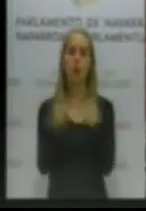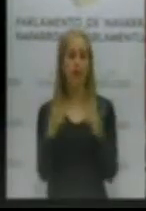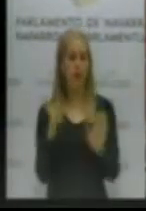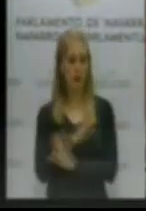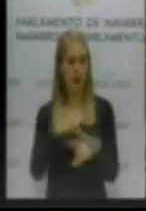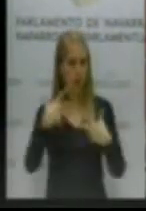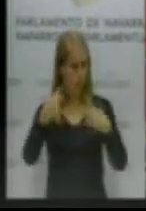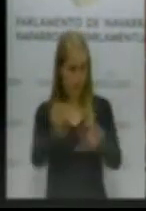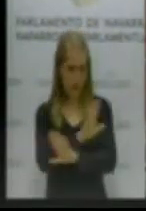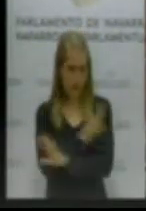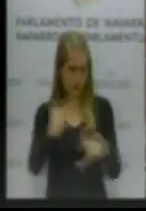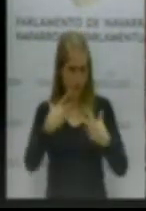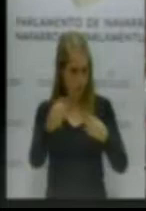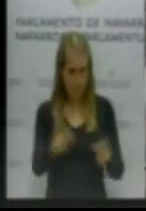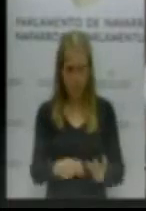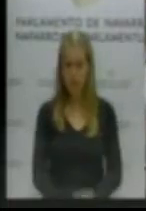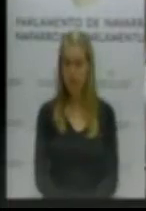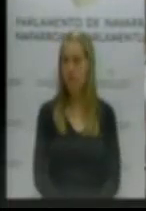de hacerlo.